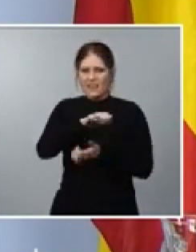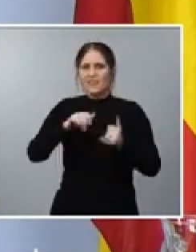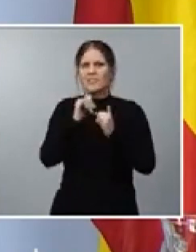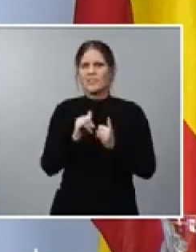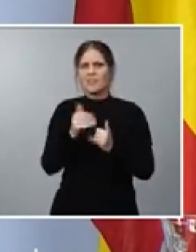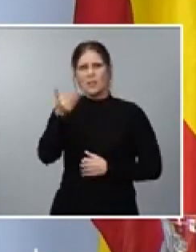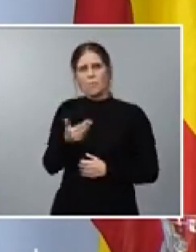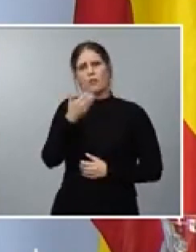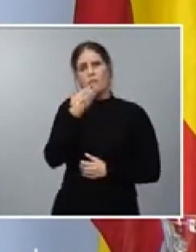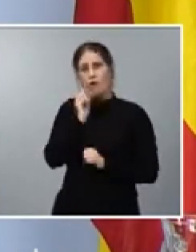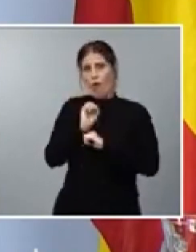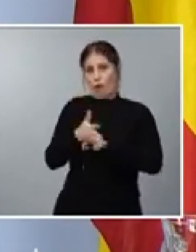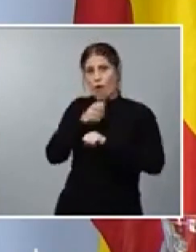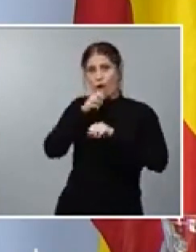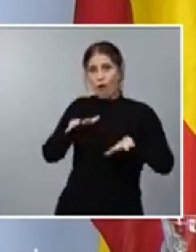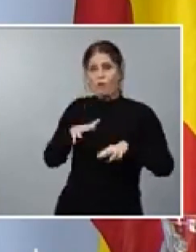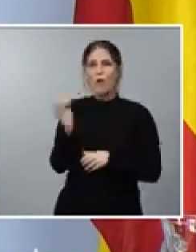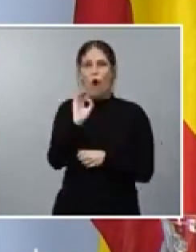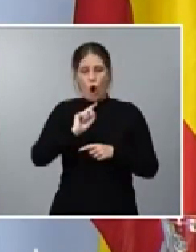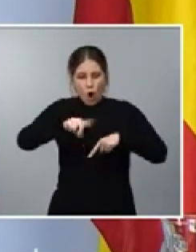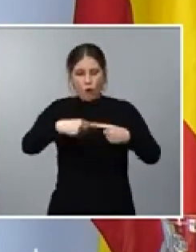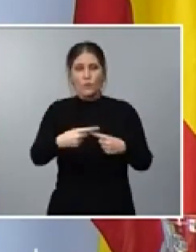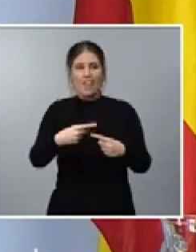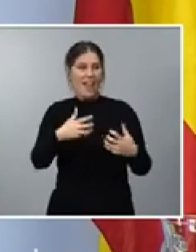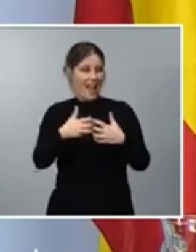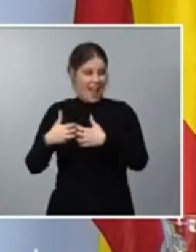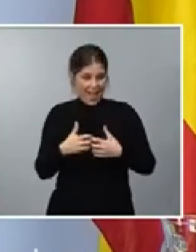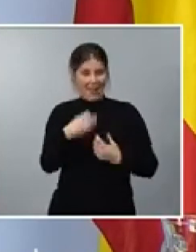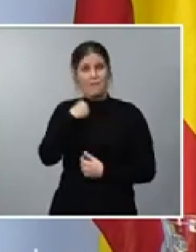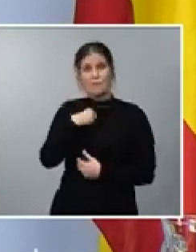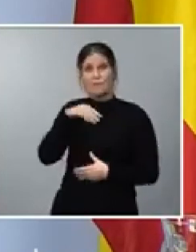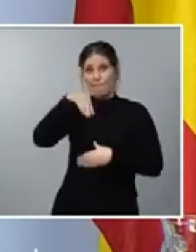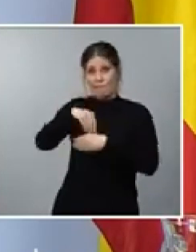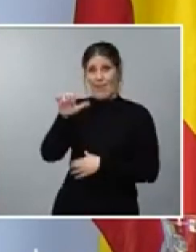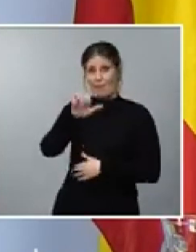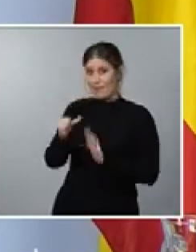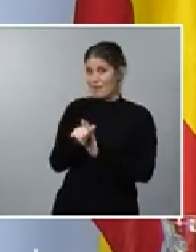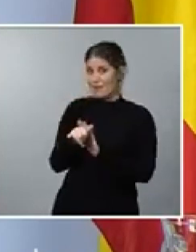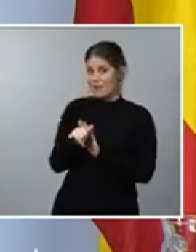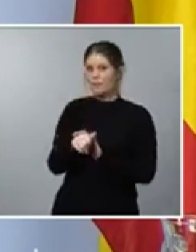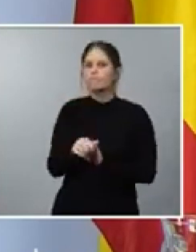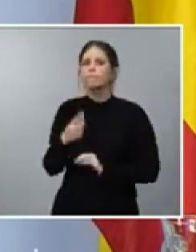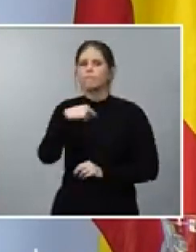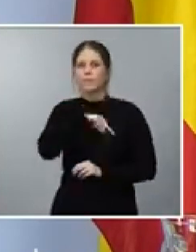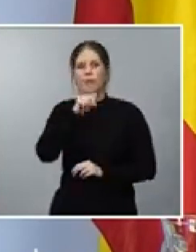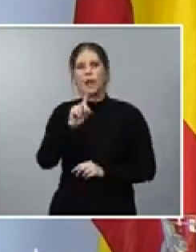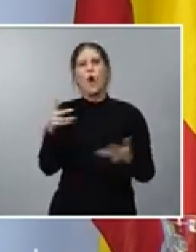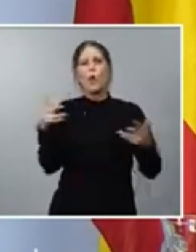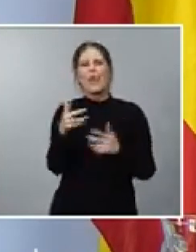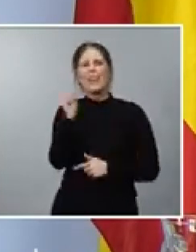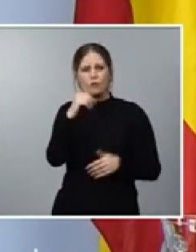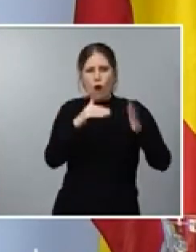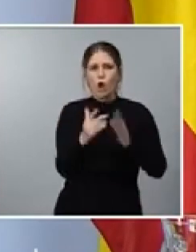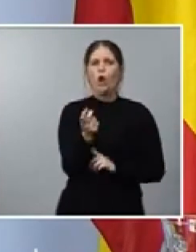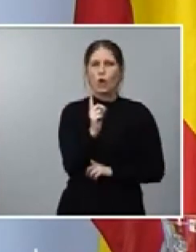importantes como la pandemia o las consecuencias de la guerra en las puertas de Europa, no solo hemos estado pendientes de lo urgente, que